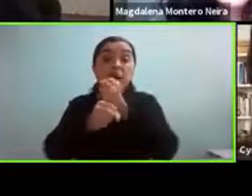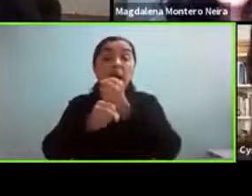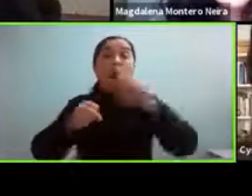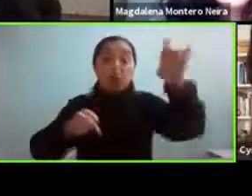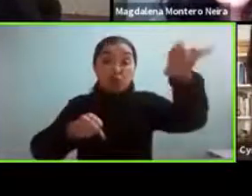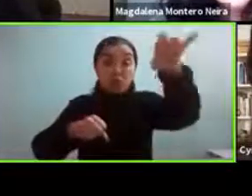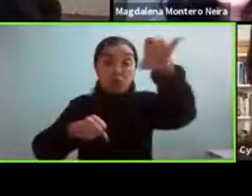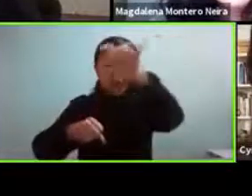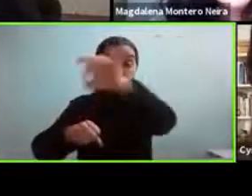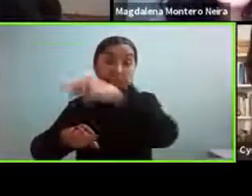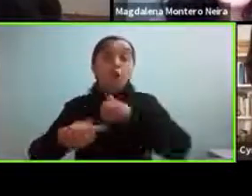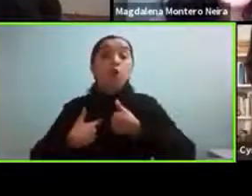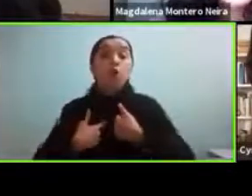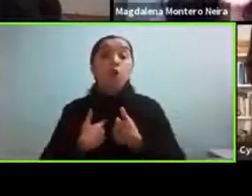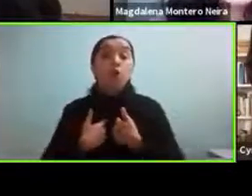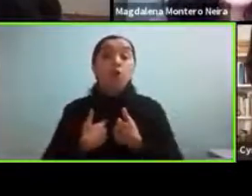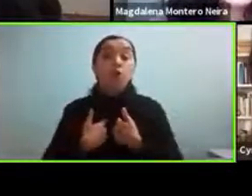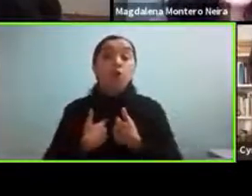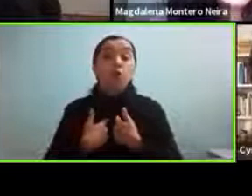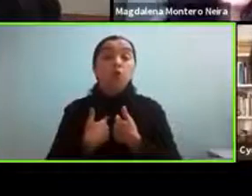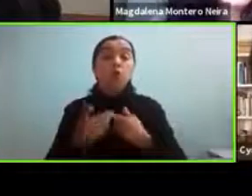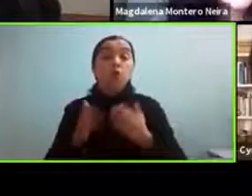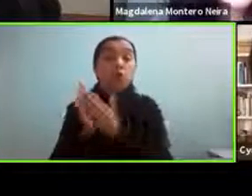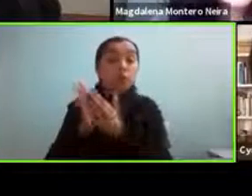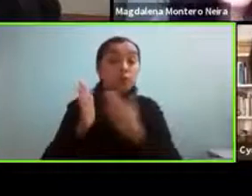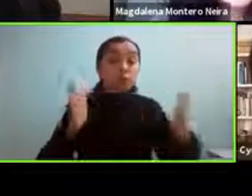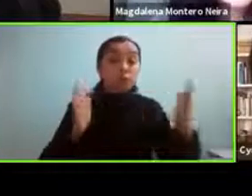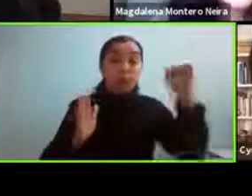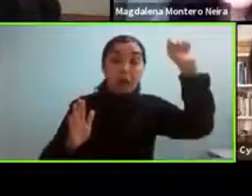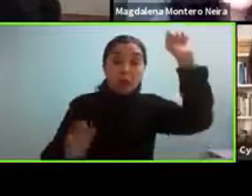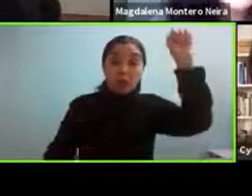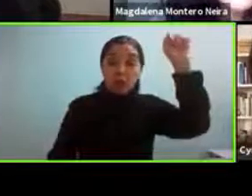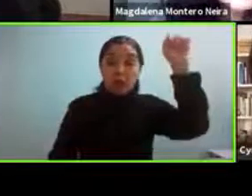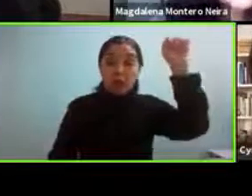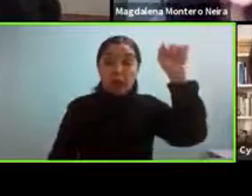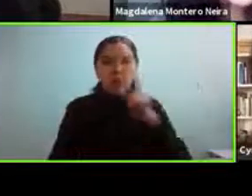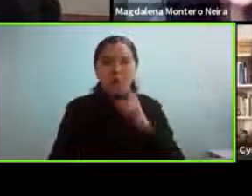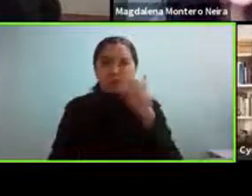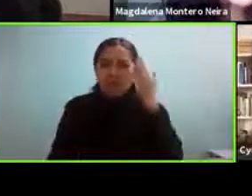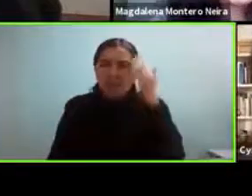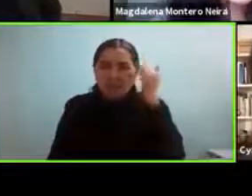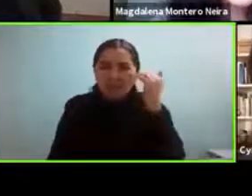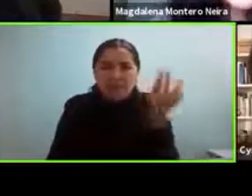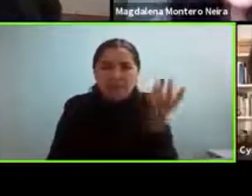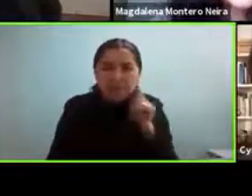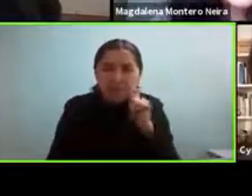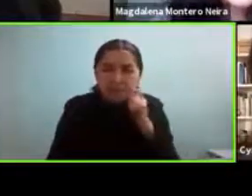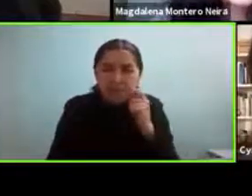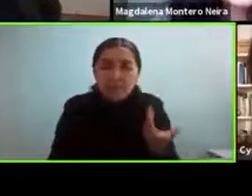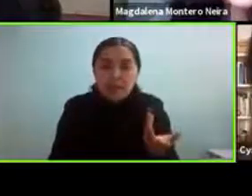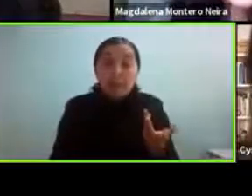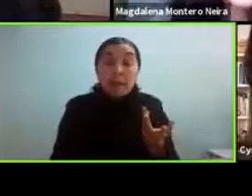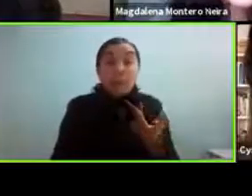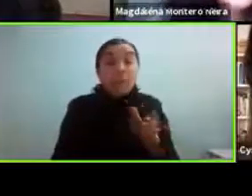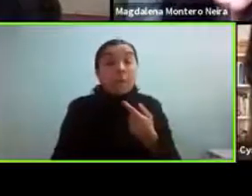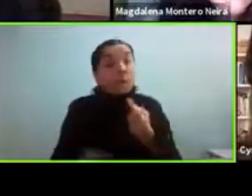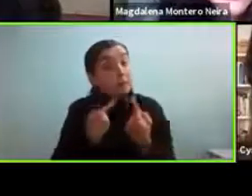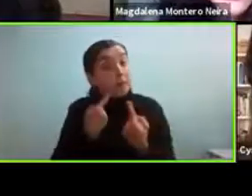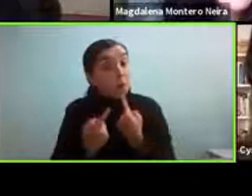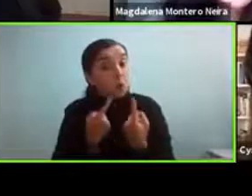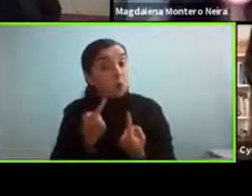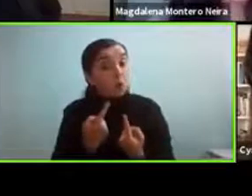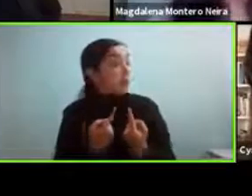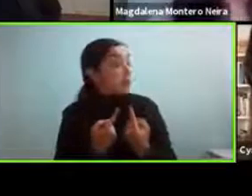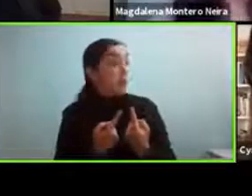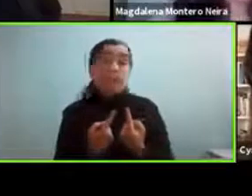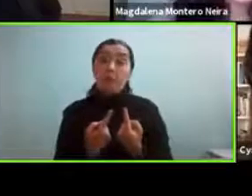yo estoy dentro del espectro autista aunque la mayoría de veces no saben qué es eso lo van a cuestionar porque la idea que tiene la